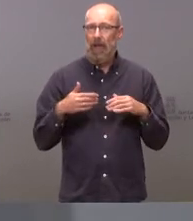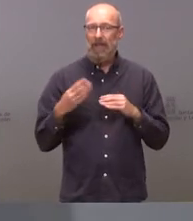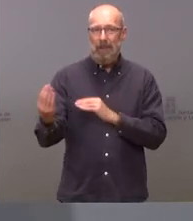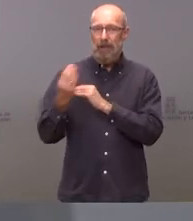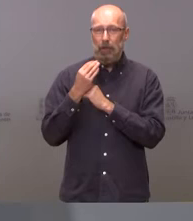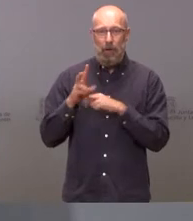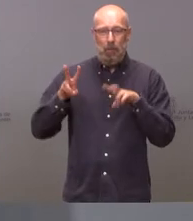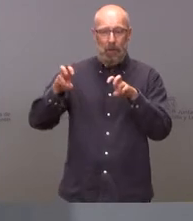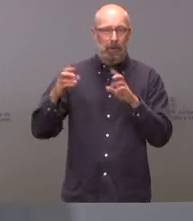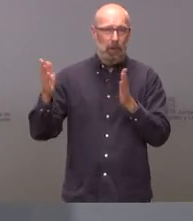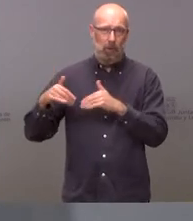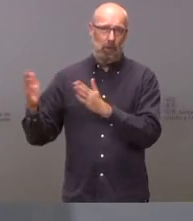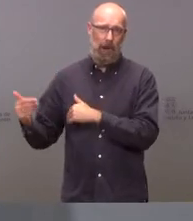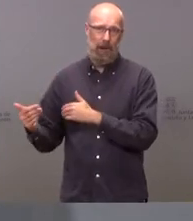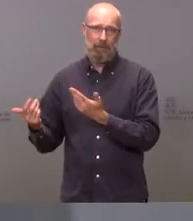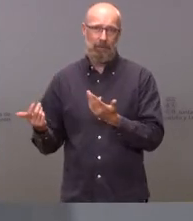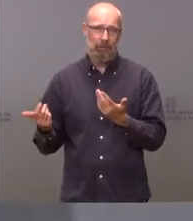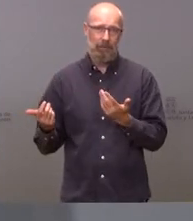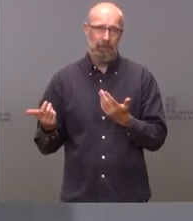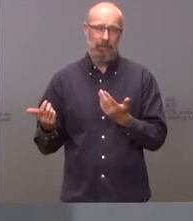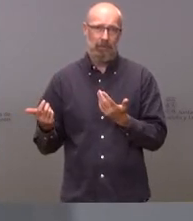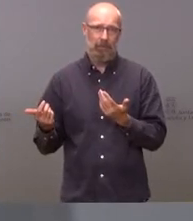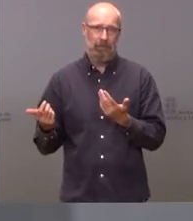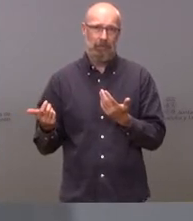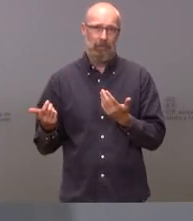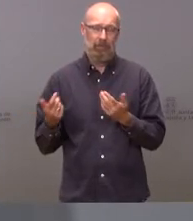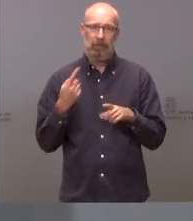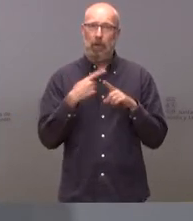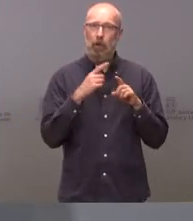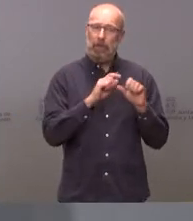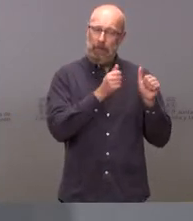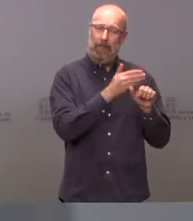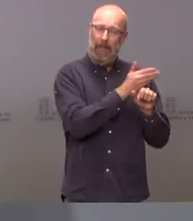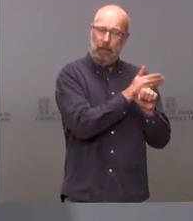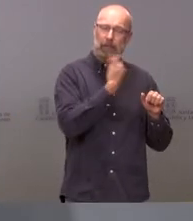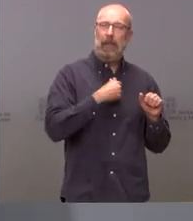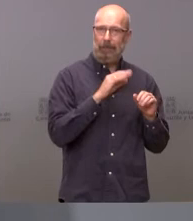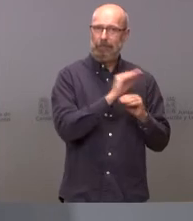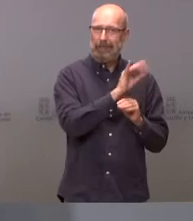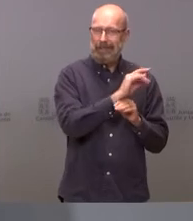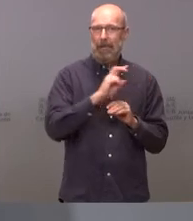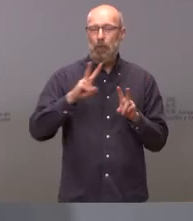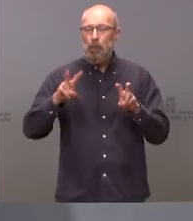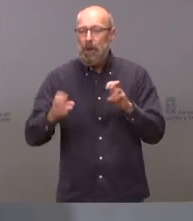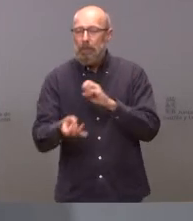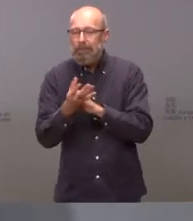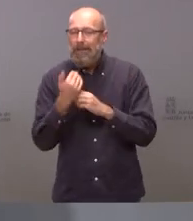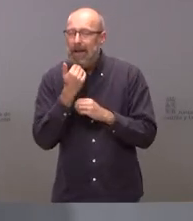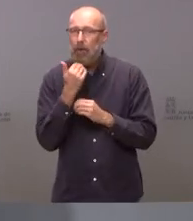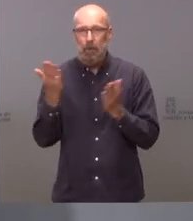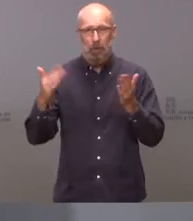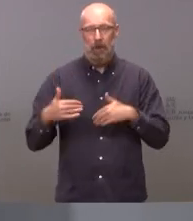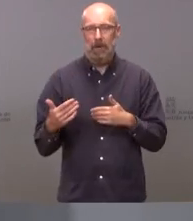inversiones en obra nueva en algo que no se esté realizando nosotros tenemos como decía esta mañana